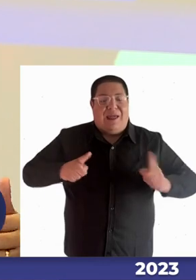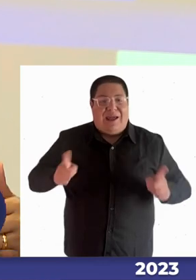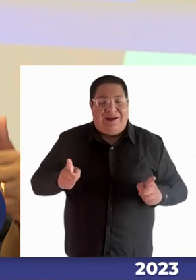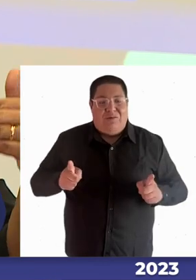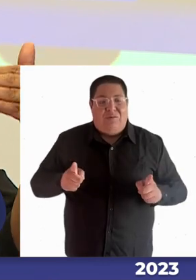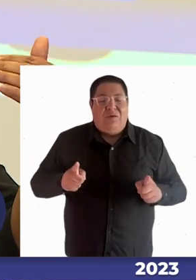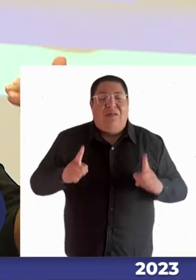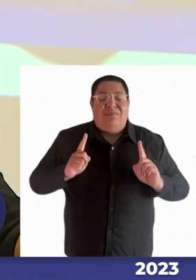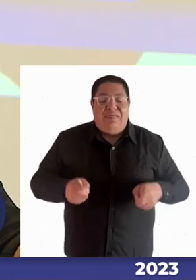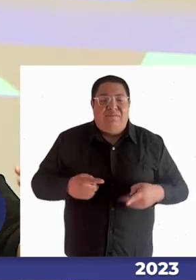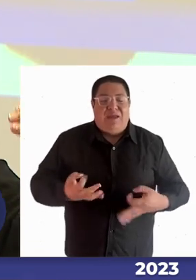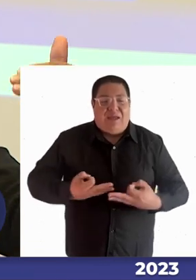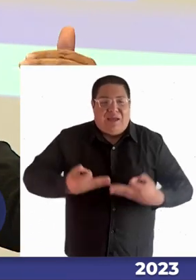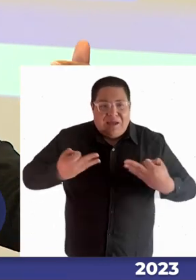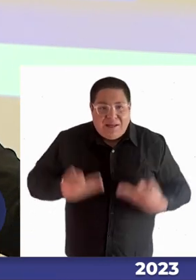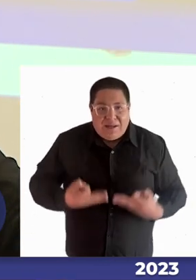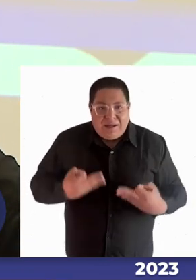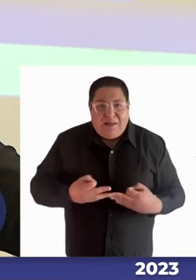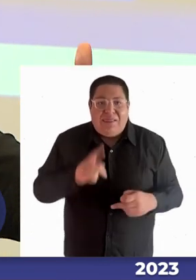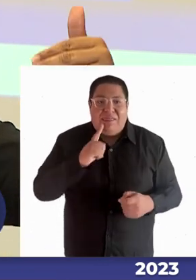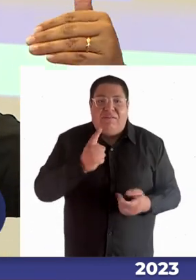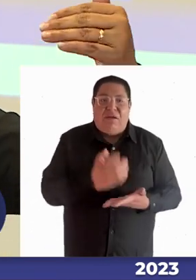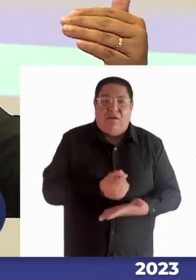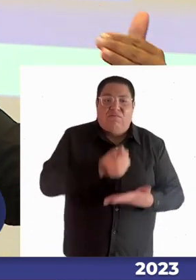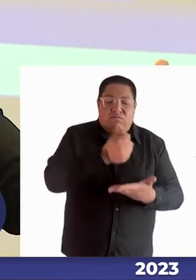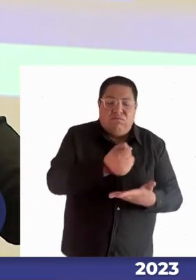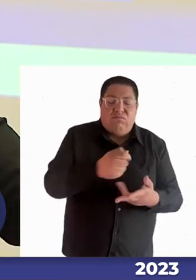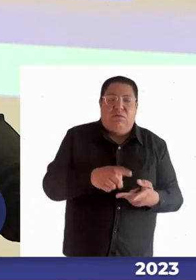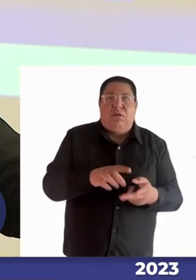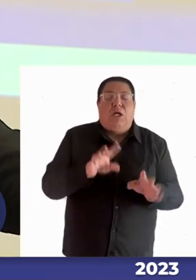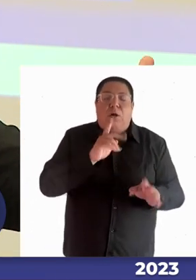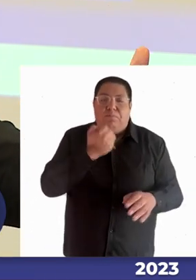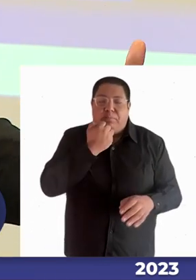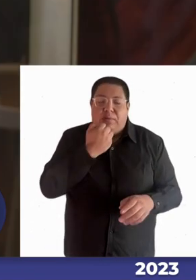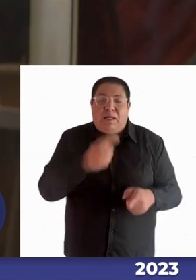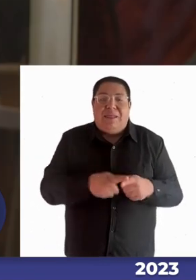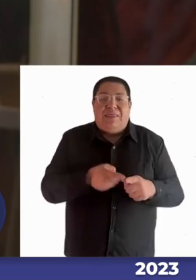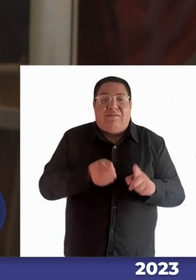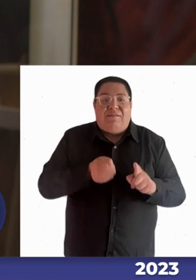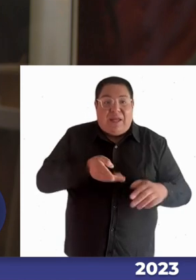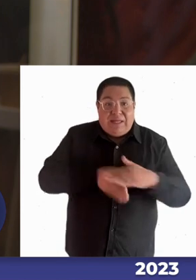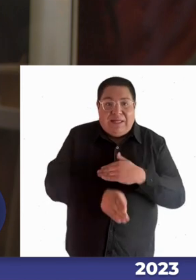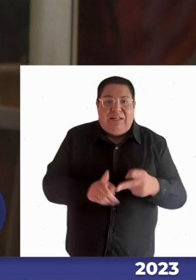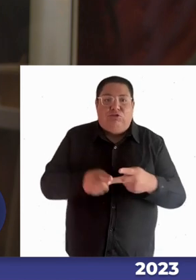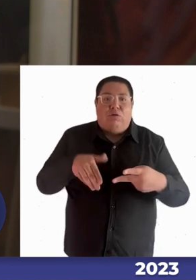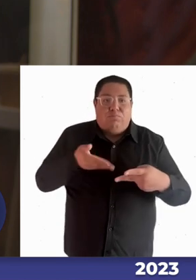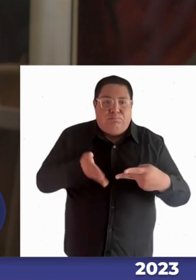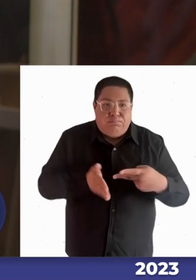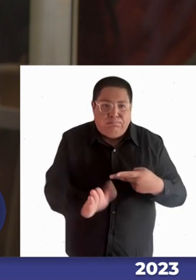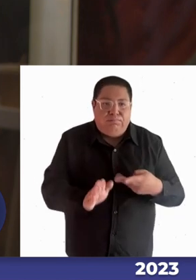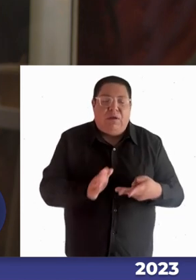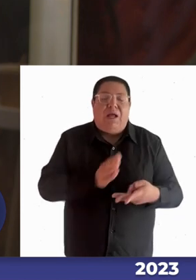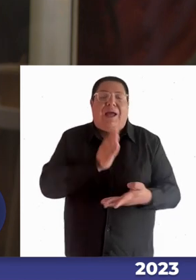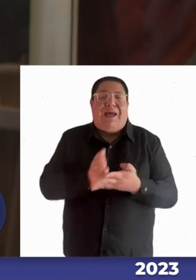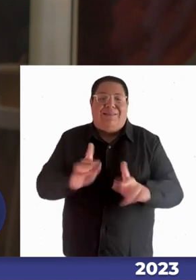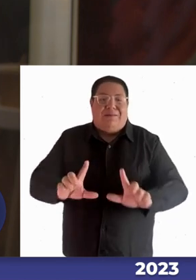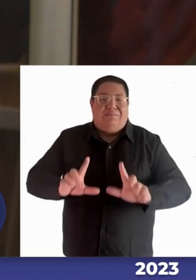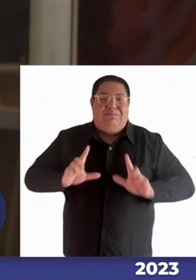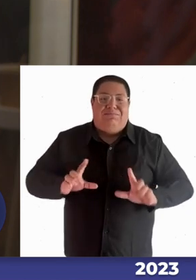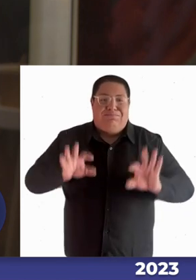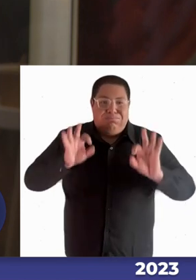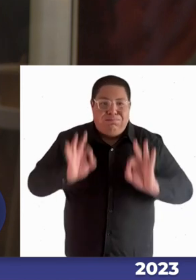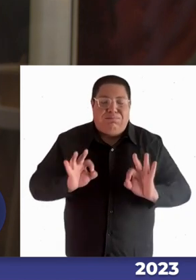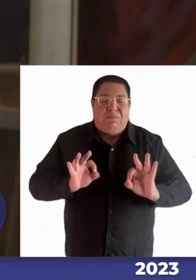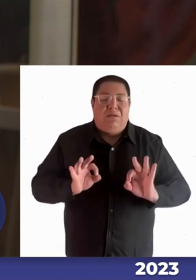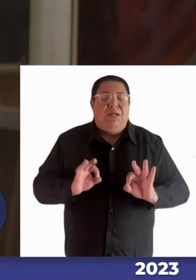garantizar ingreso, permanencia, egreso exitoso de la educación superior pero también no